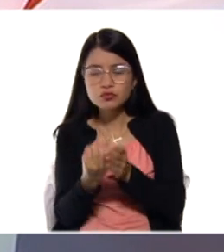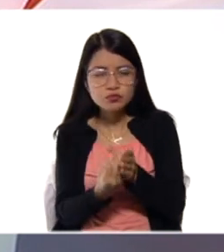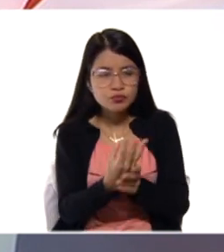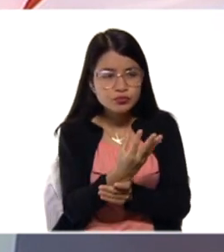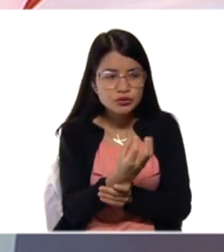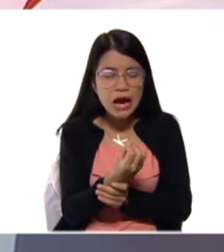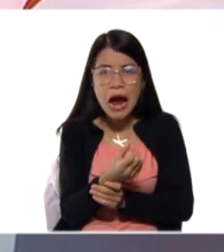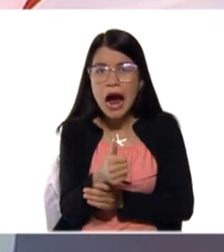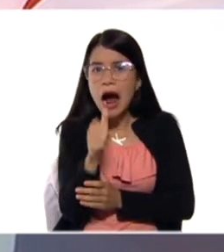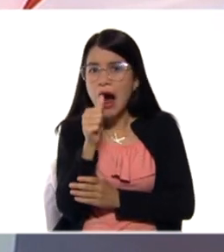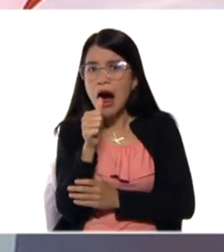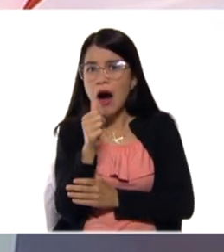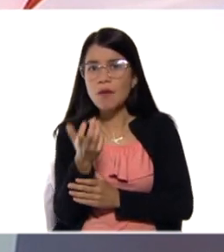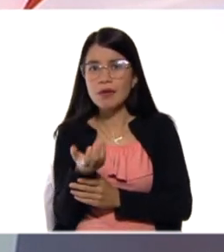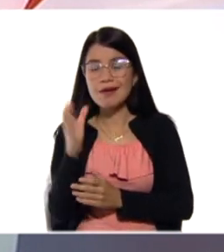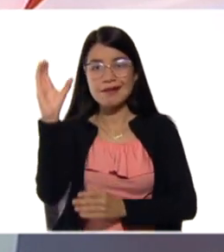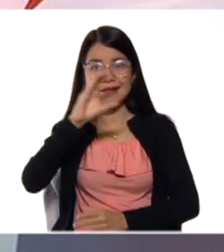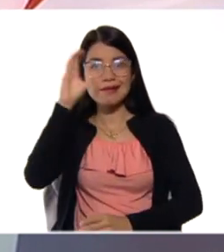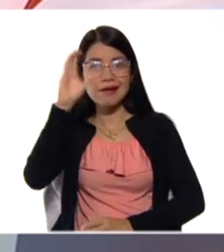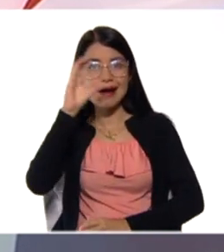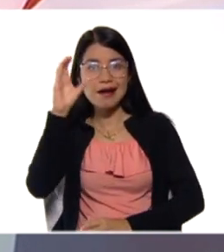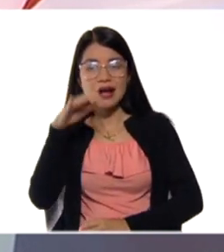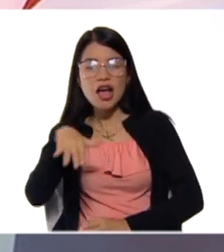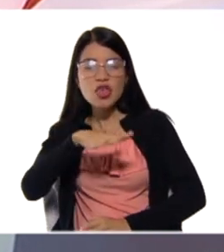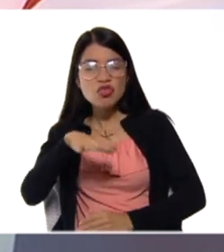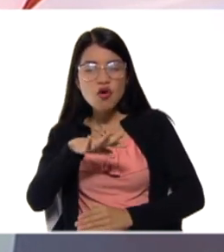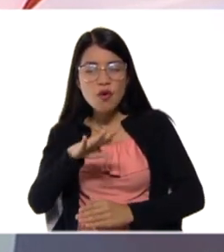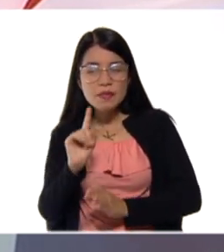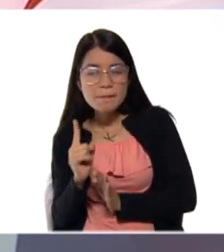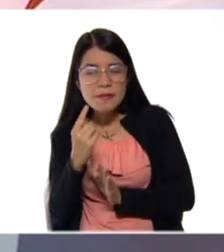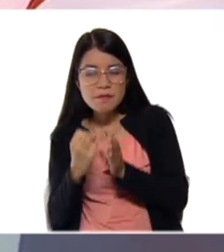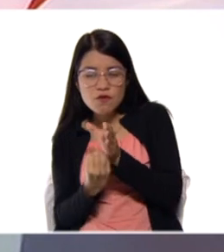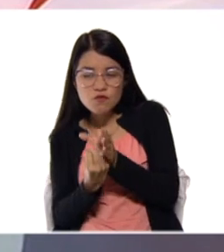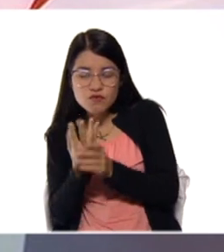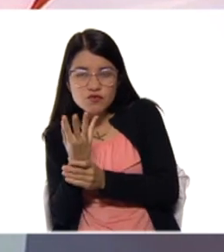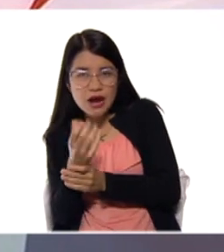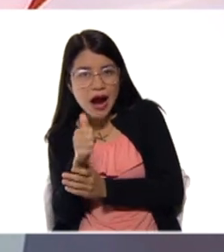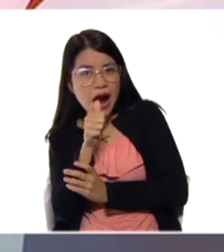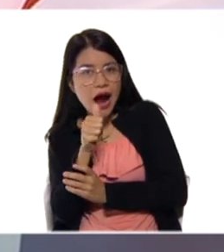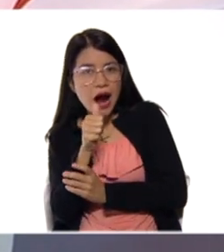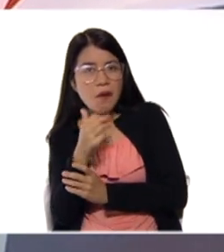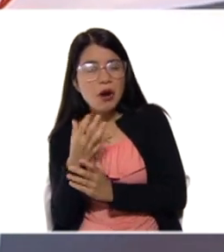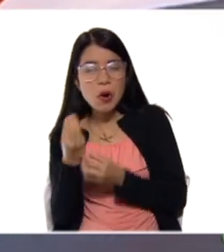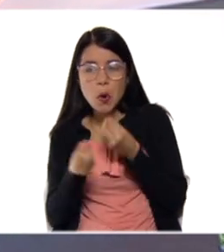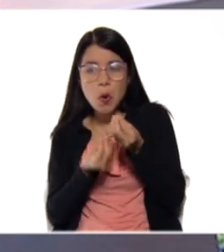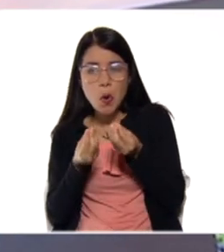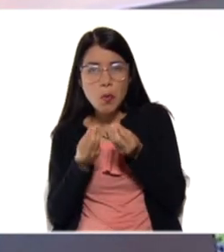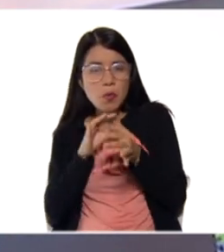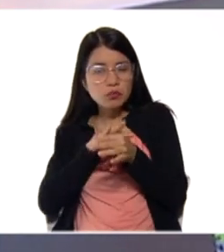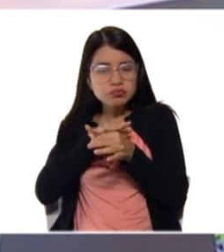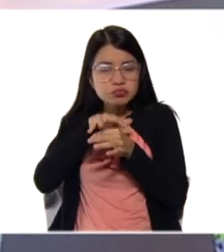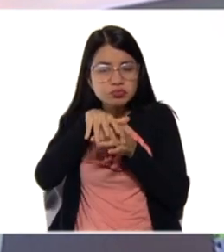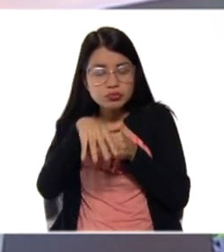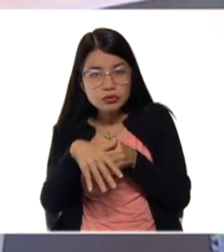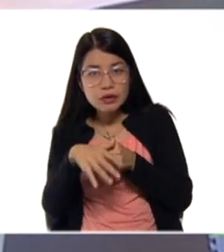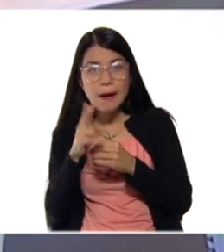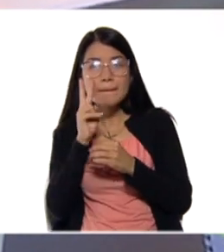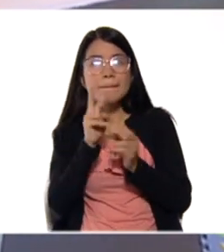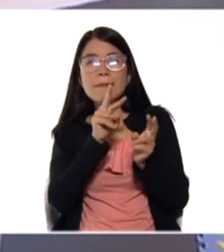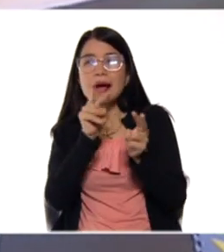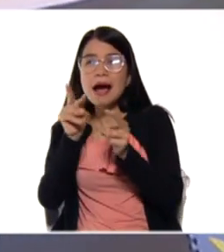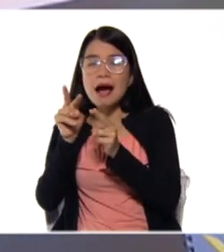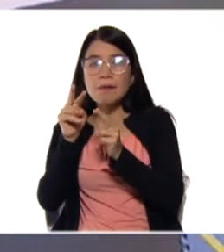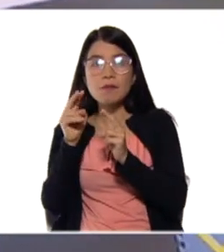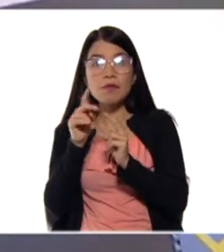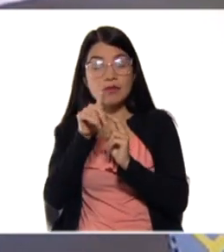Profe, ¿en Caracas de dónde viene? Veamos, a nuestro alrededor, nuestro Guaraira Repano. ¿Tiene